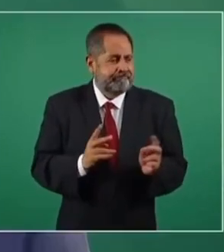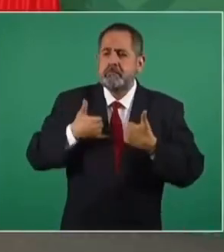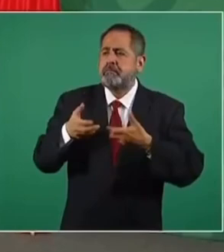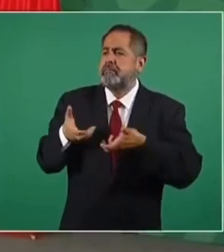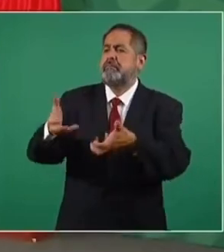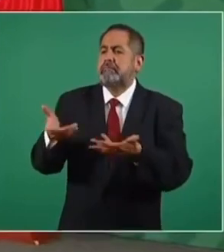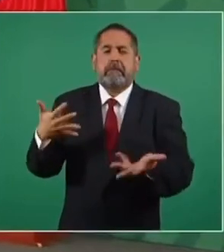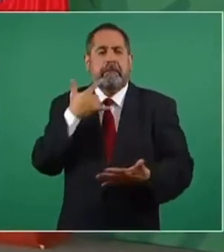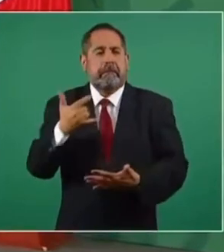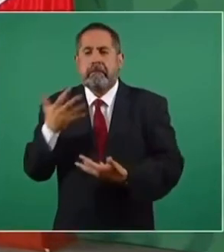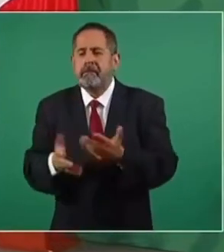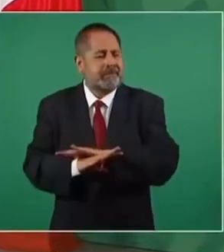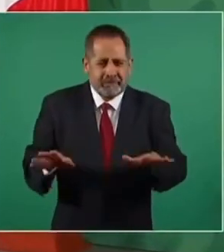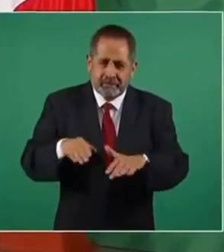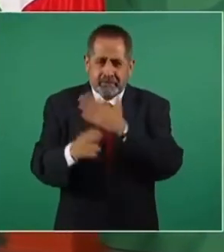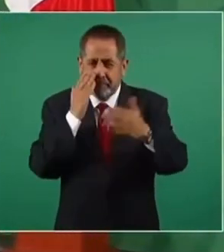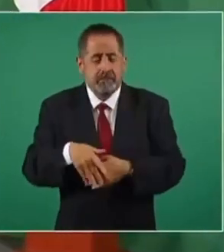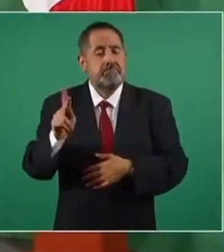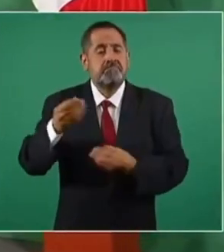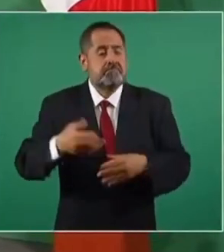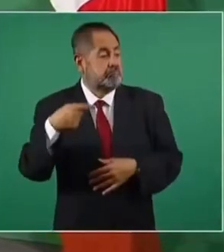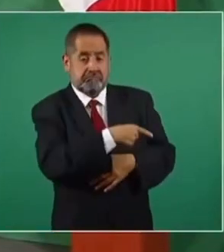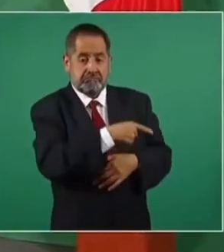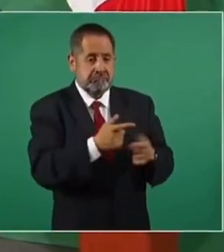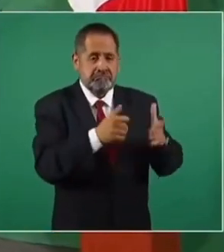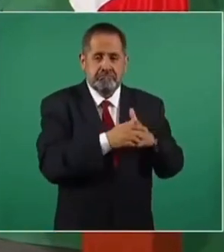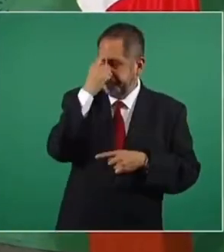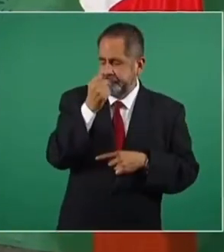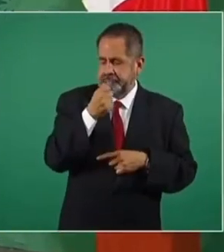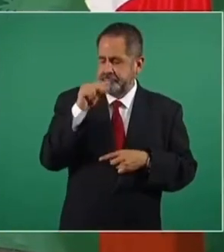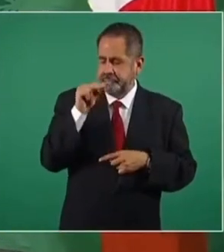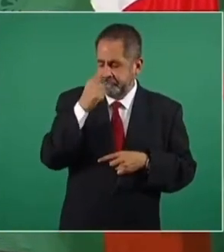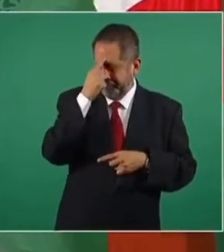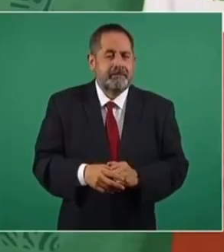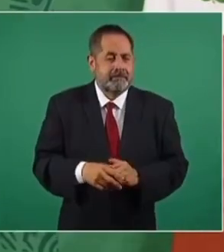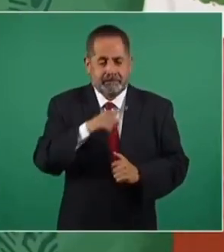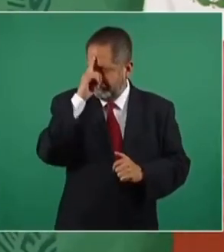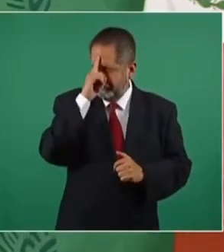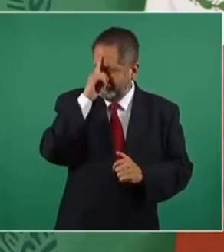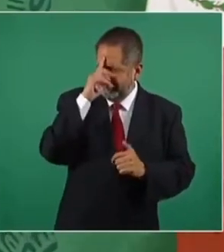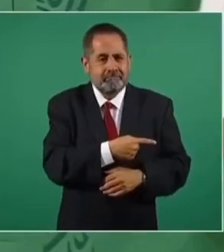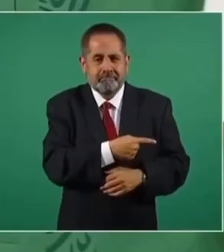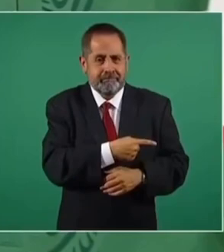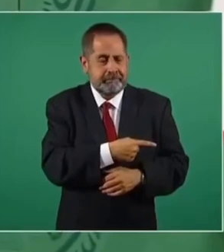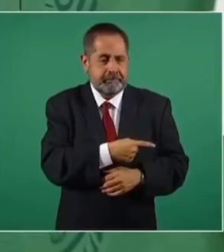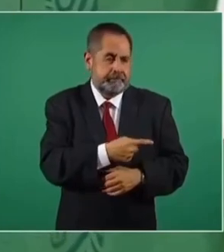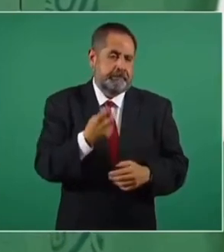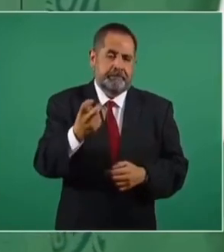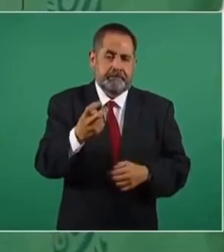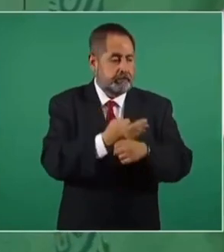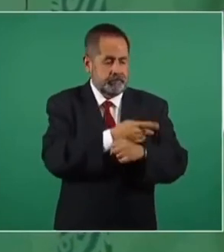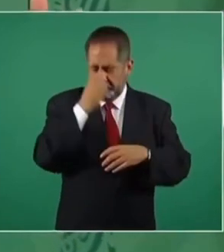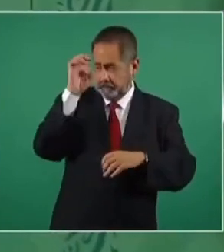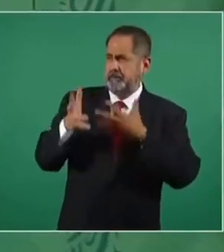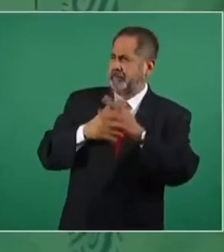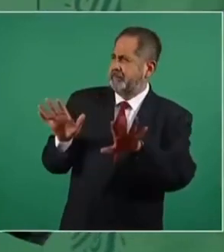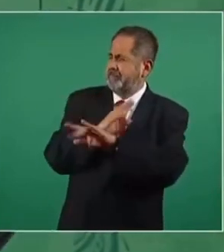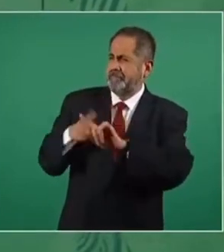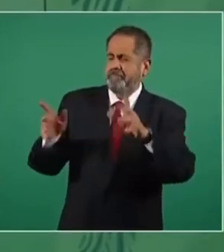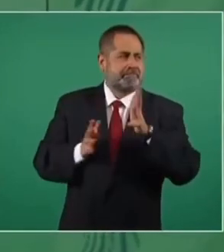nunca atendieron a los jóvenes. Pero el neoliberalismo es un dogma bien ajena, obnubila. Por eso ahora están desconcertados,